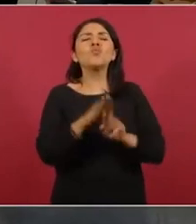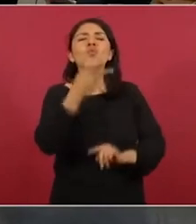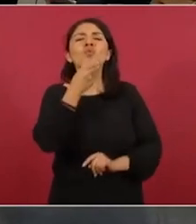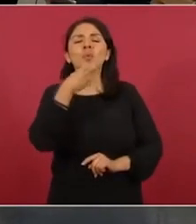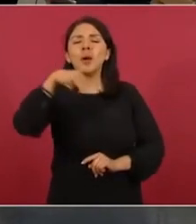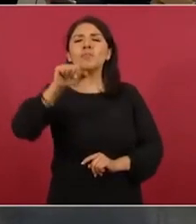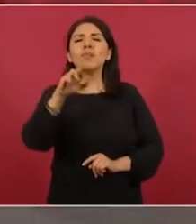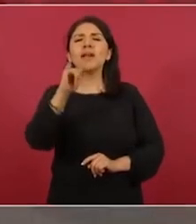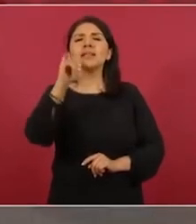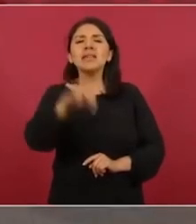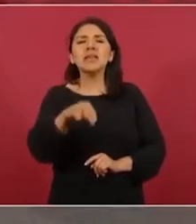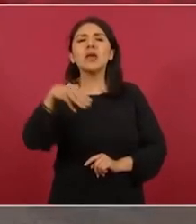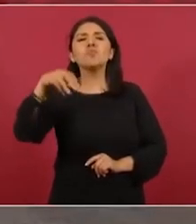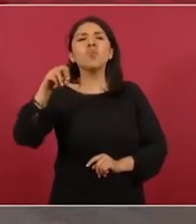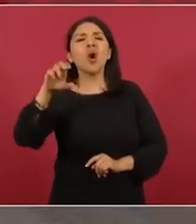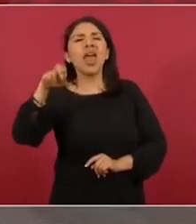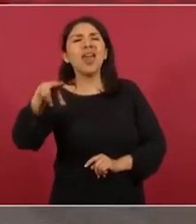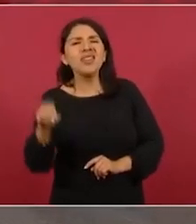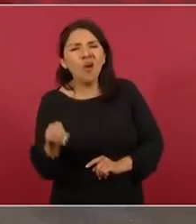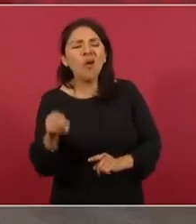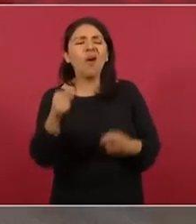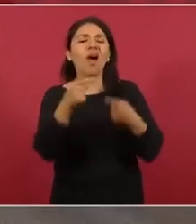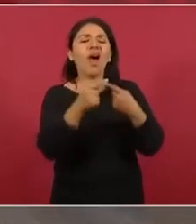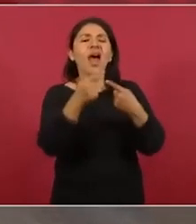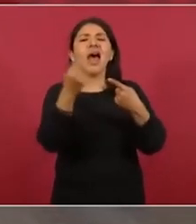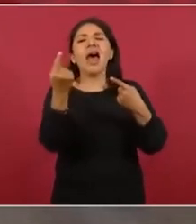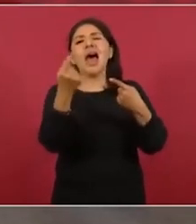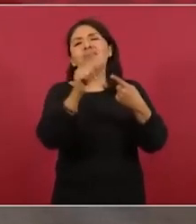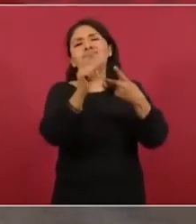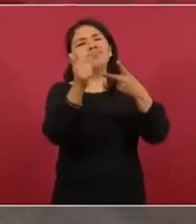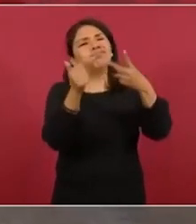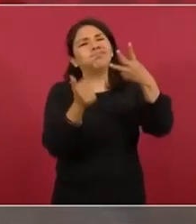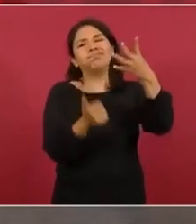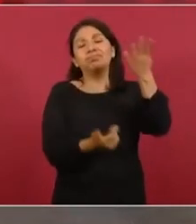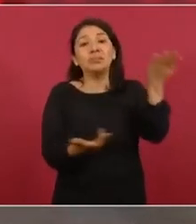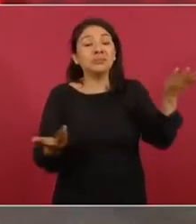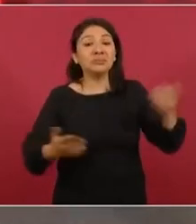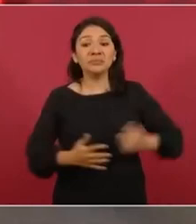y de otros, aunque